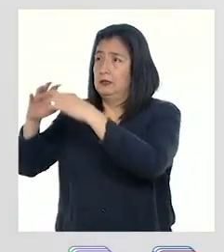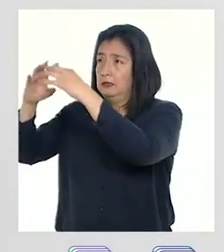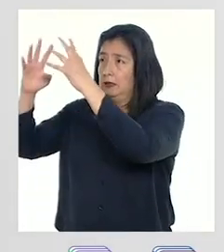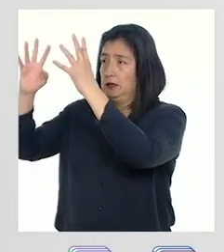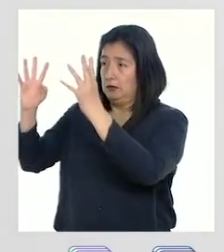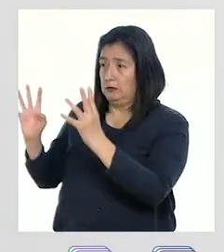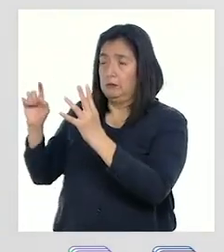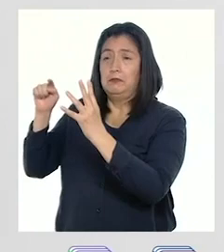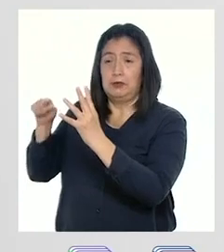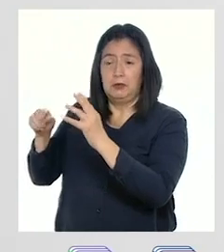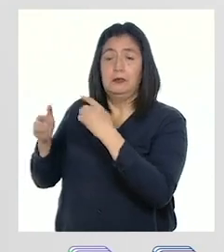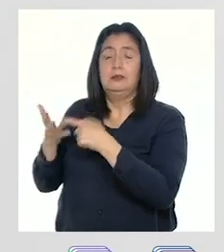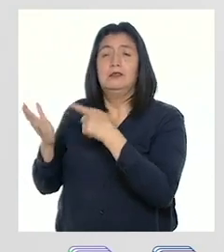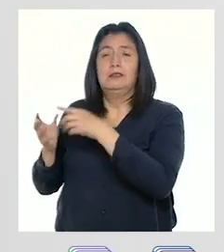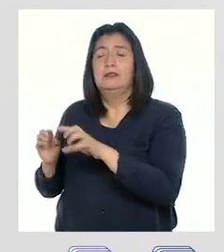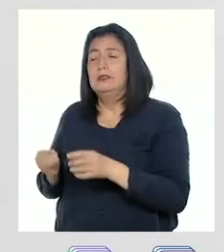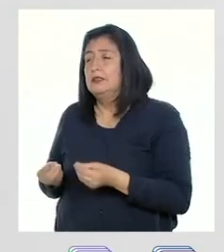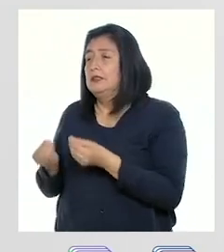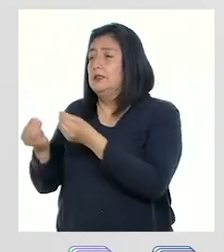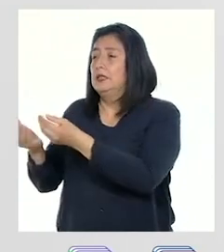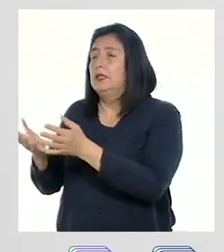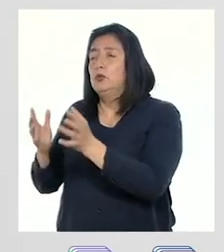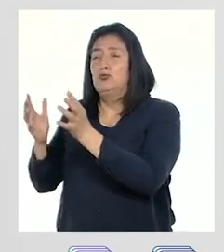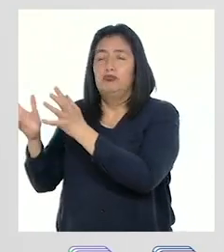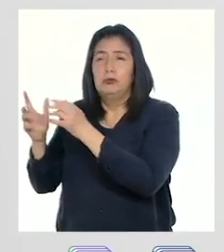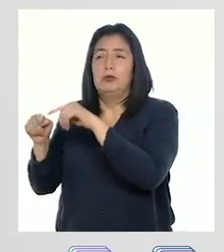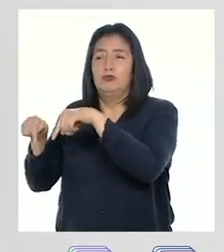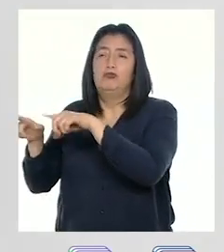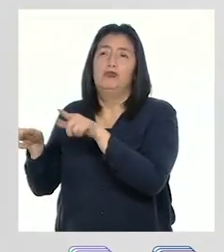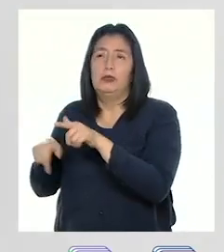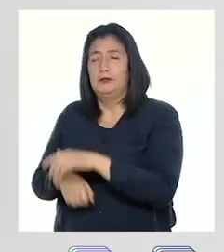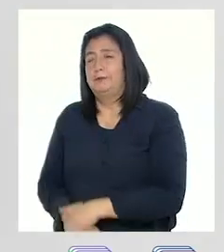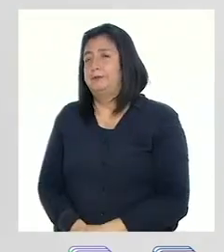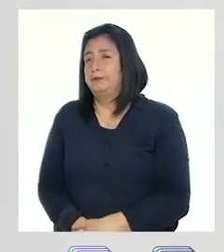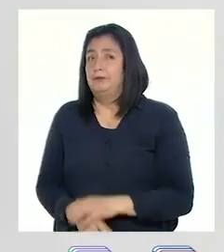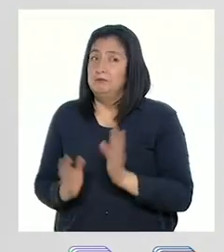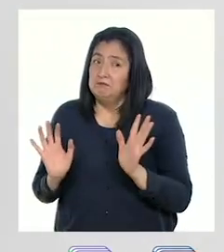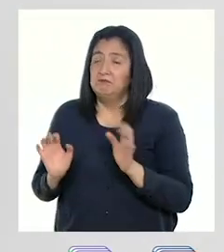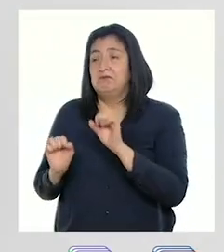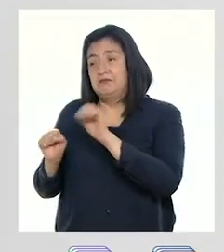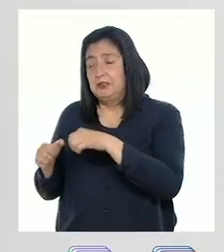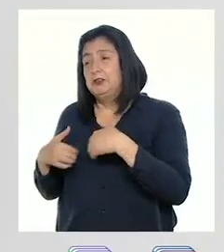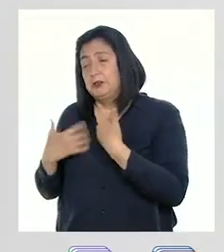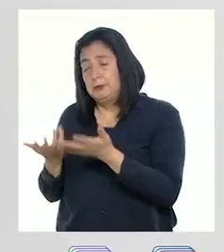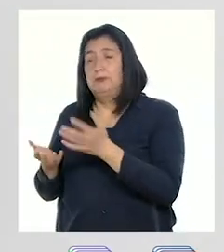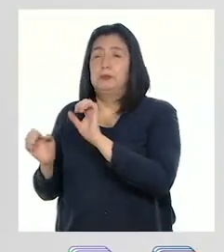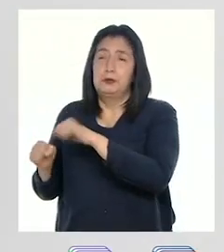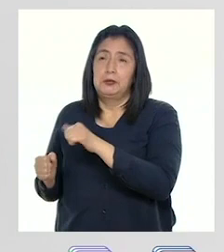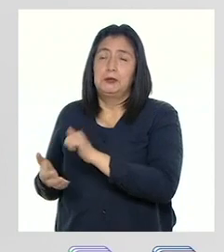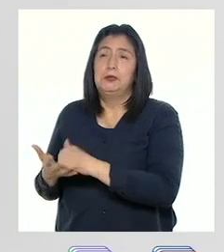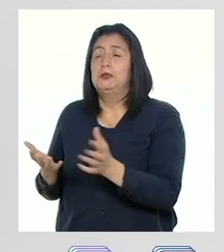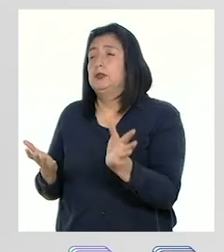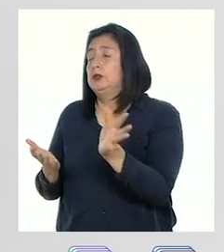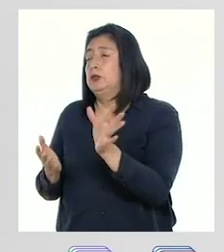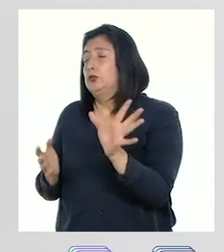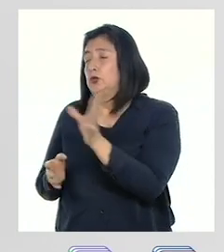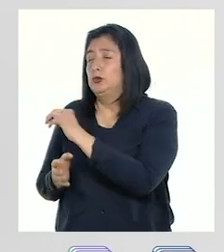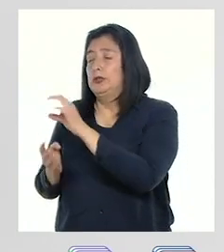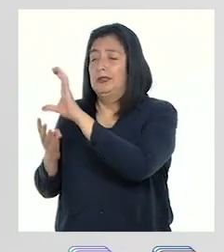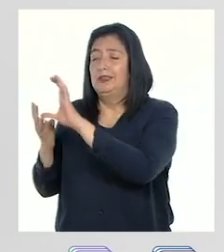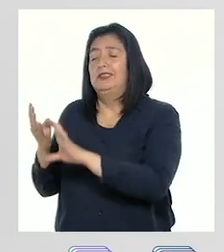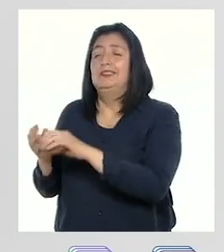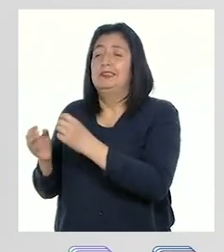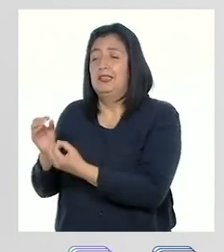invernaderos se genere el clima de un determinado lugar. Y así se pueden reunir todas las características